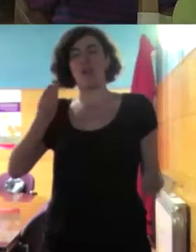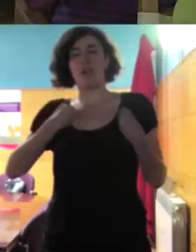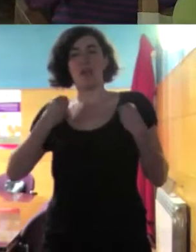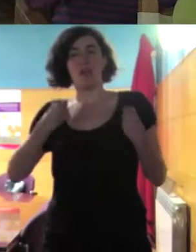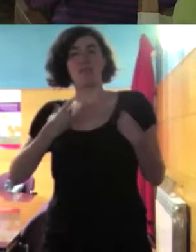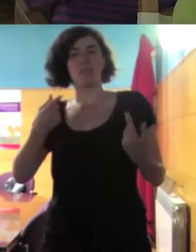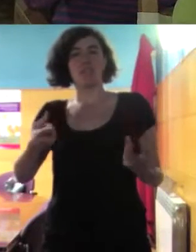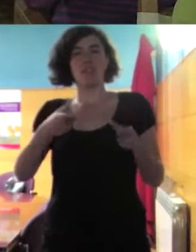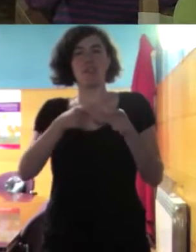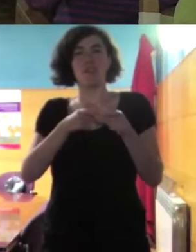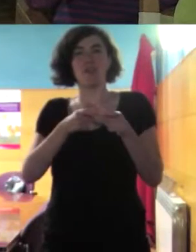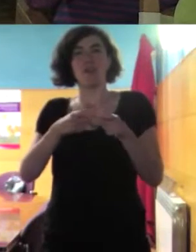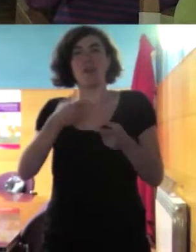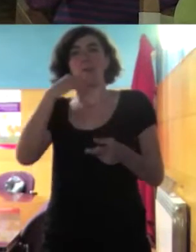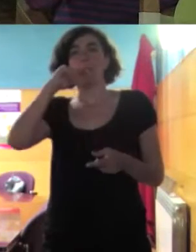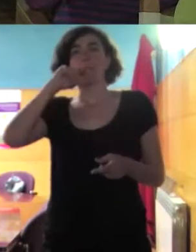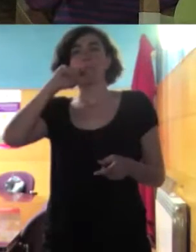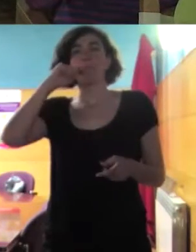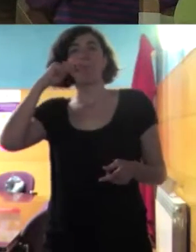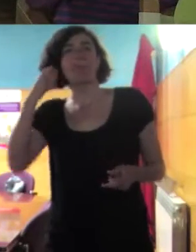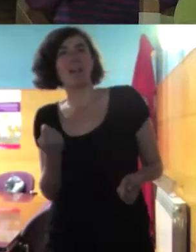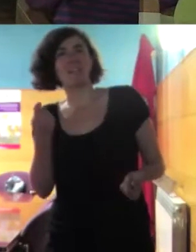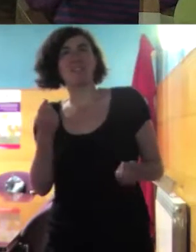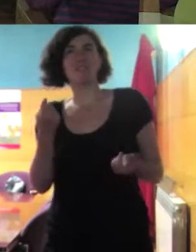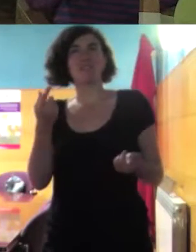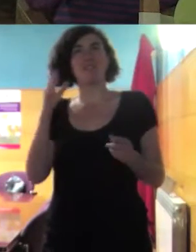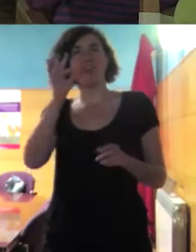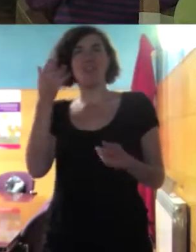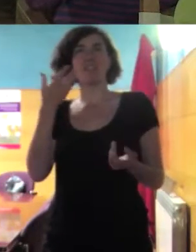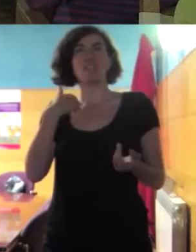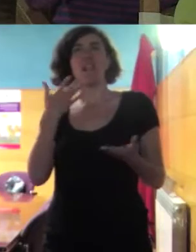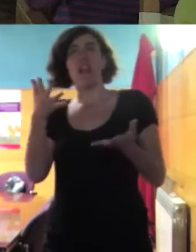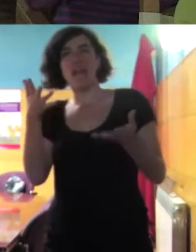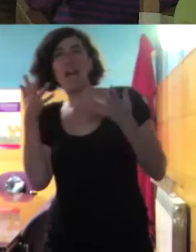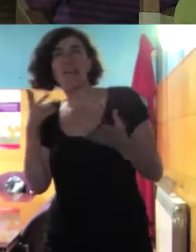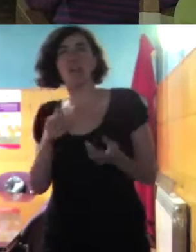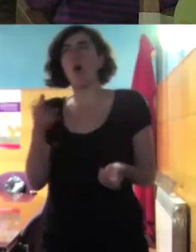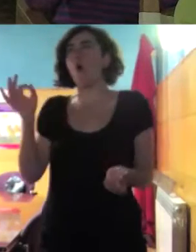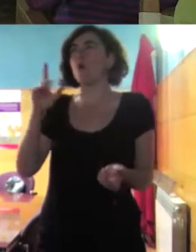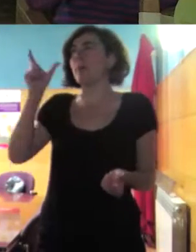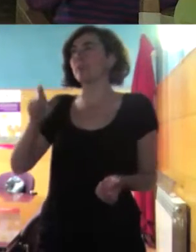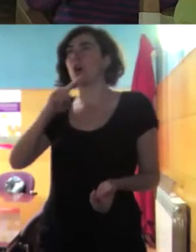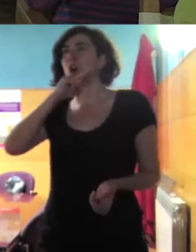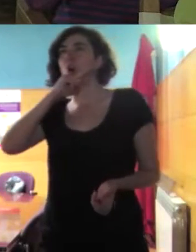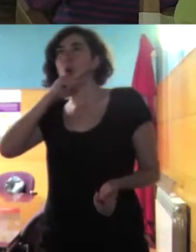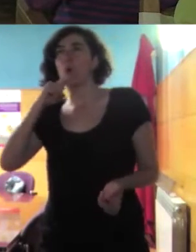veinte años aquí le encanta el violín y Sostakovich o lo que sea sabemos pronunciar ¿no?